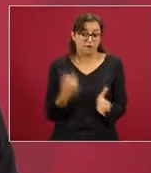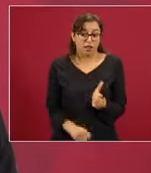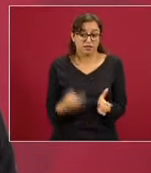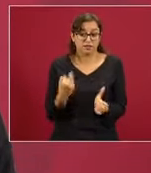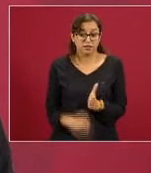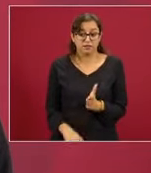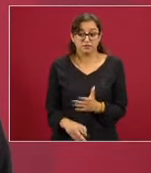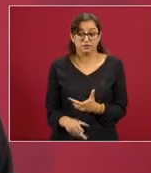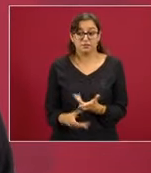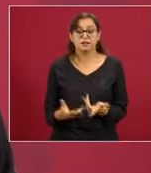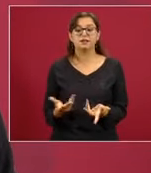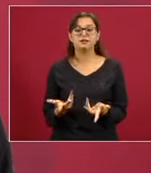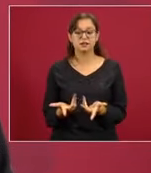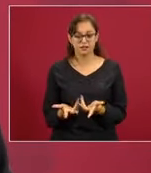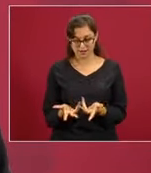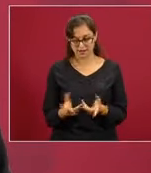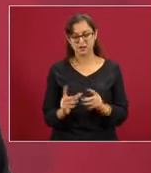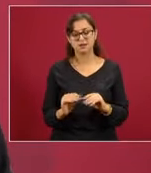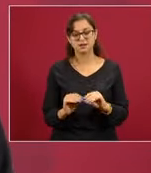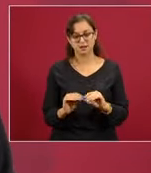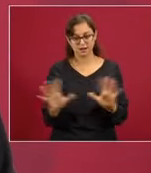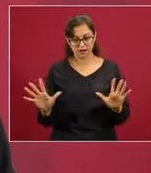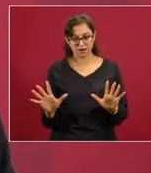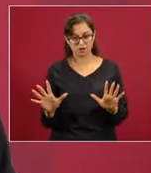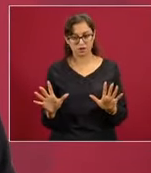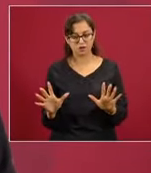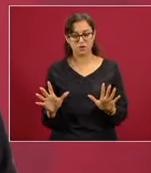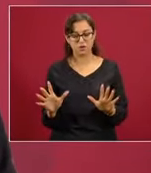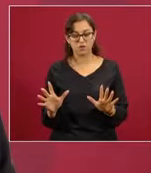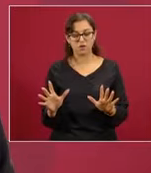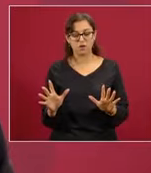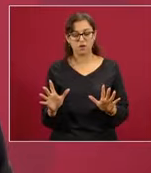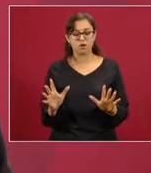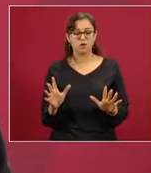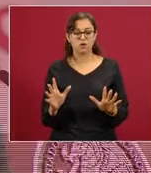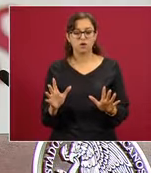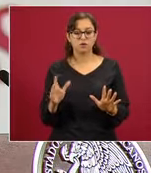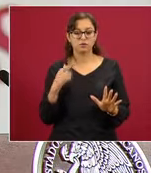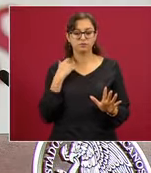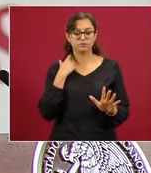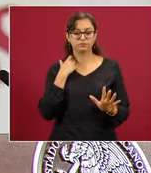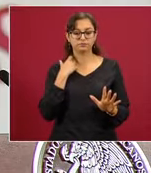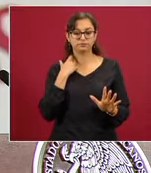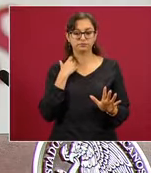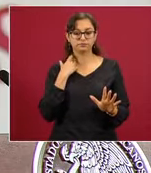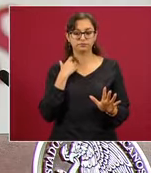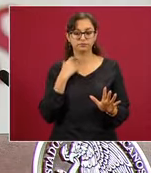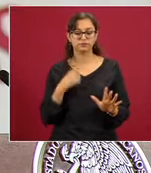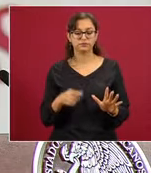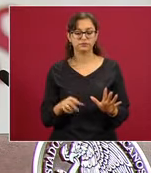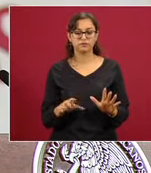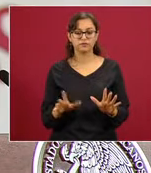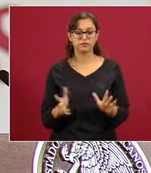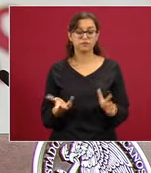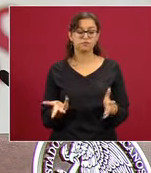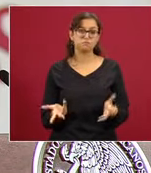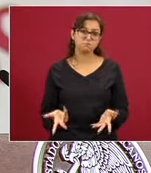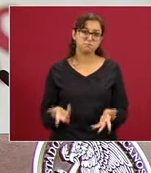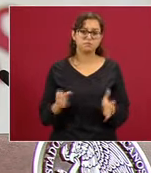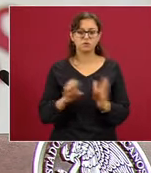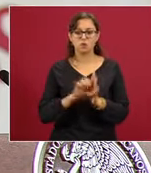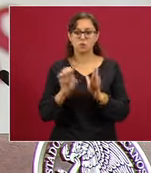claro, hacen falta más, por ejemplo,